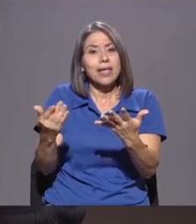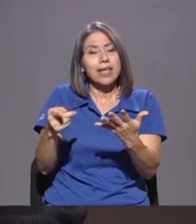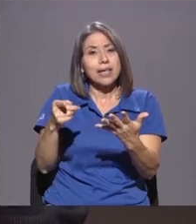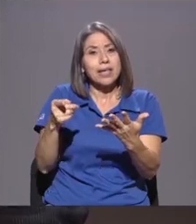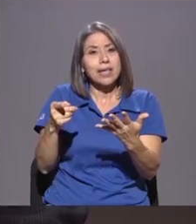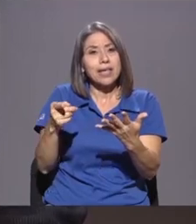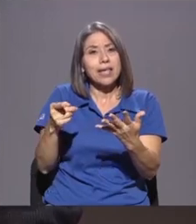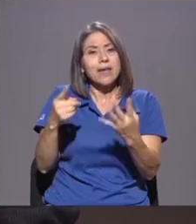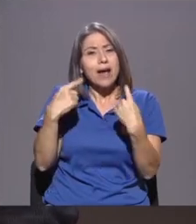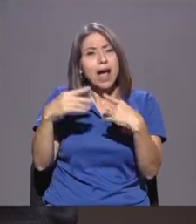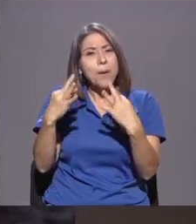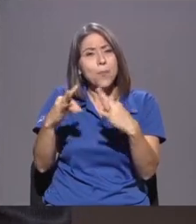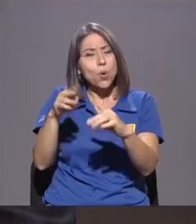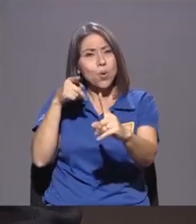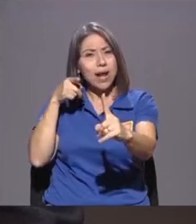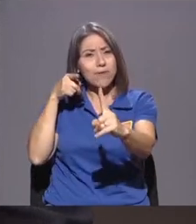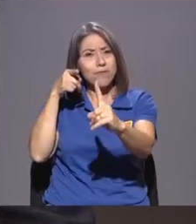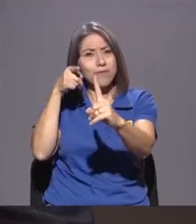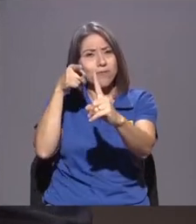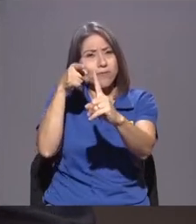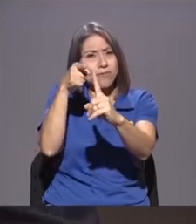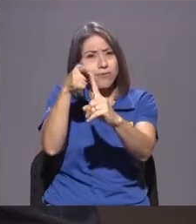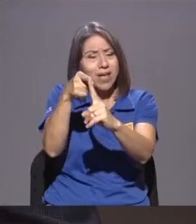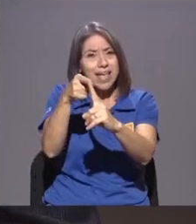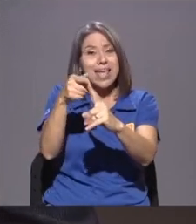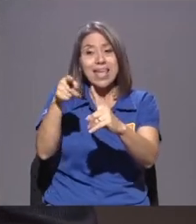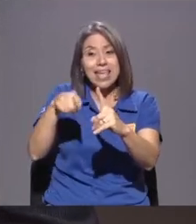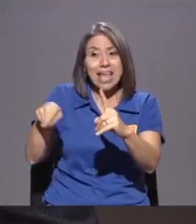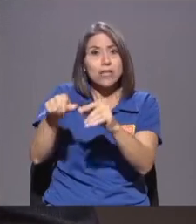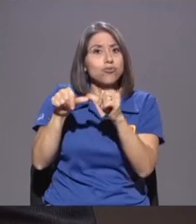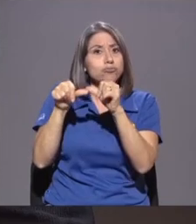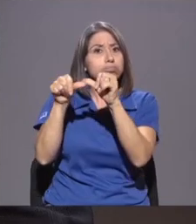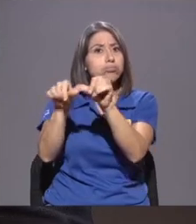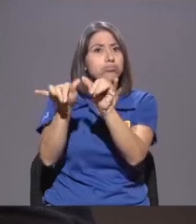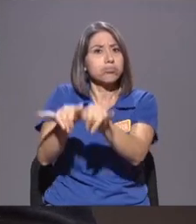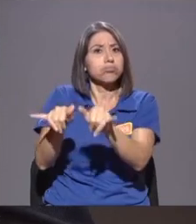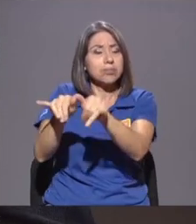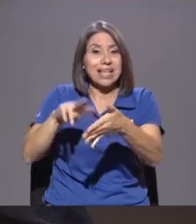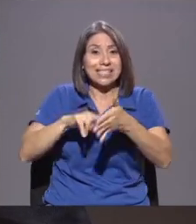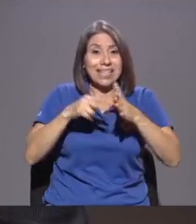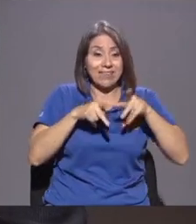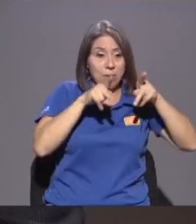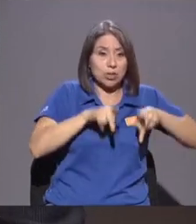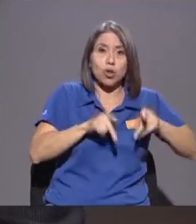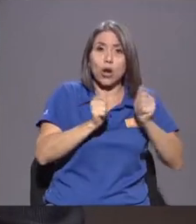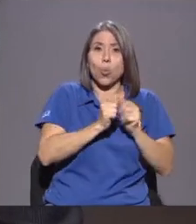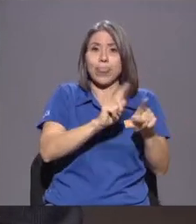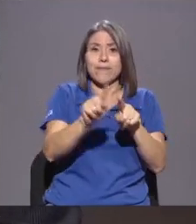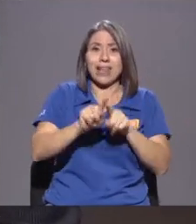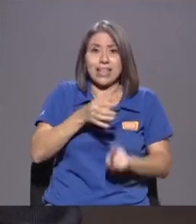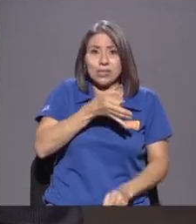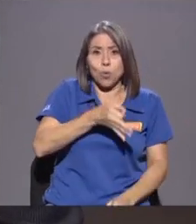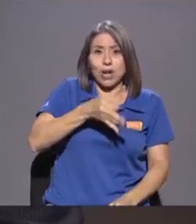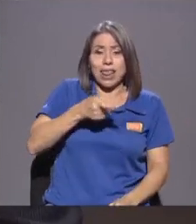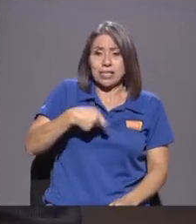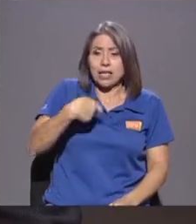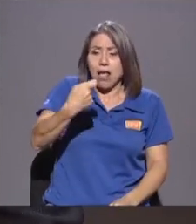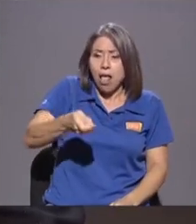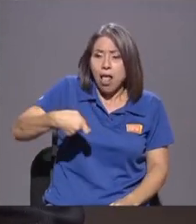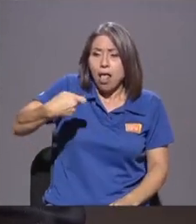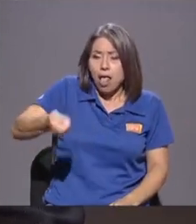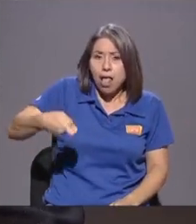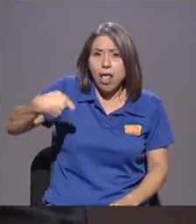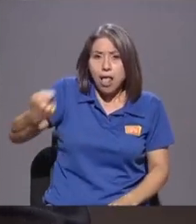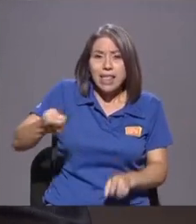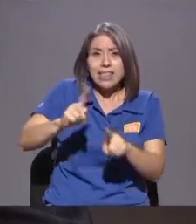Del portafolio Que está acumulando Entonces estarían Invirtiendo En diferentes Monedas Y en otros Activos Para que el